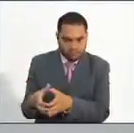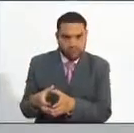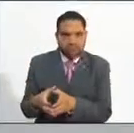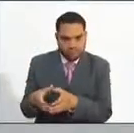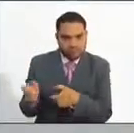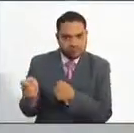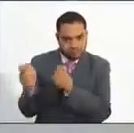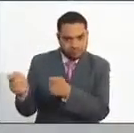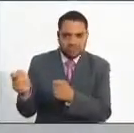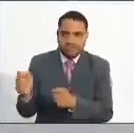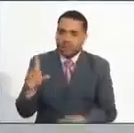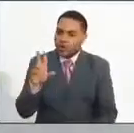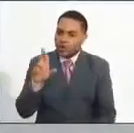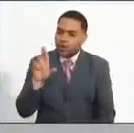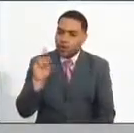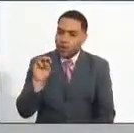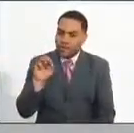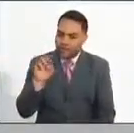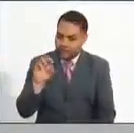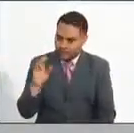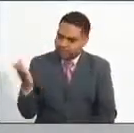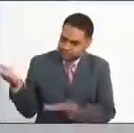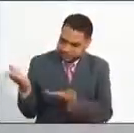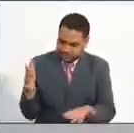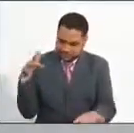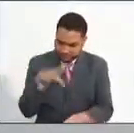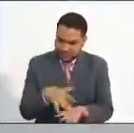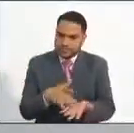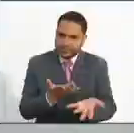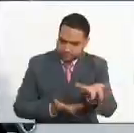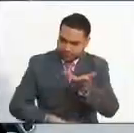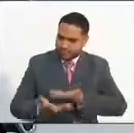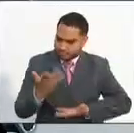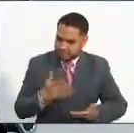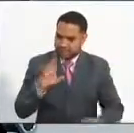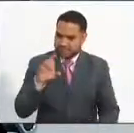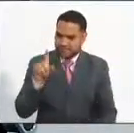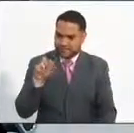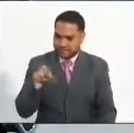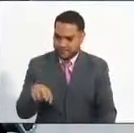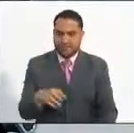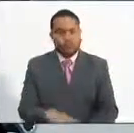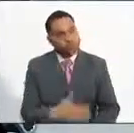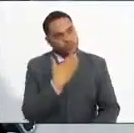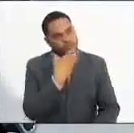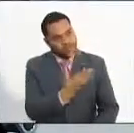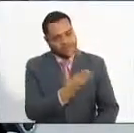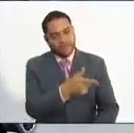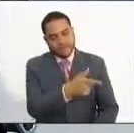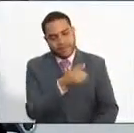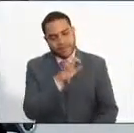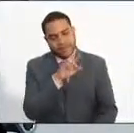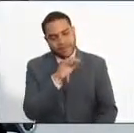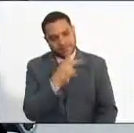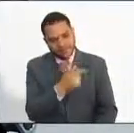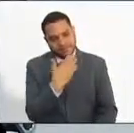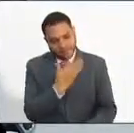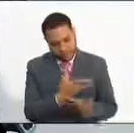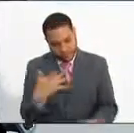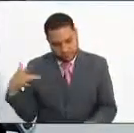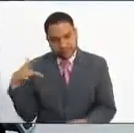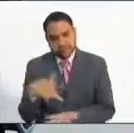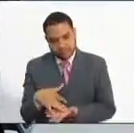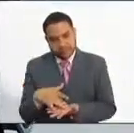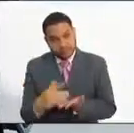Doctora Romero, bienvenida a este espacio de la ESAP, Administración Pública en Acción. ¿Qué tal? Buenas tardes, Erika. Muchas gracias por la invitación que hace a la Comisión